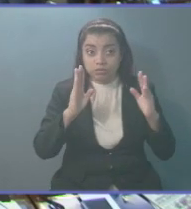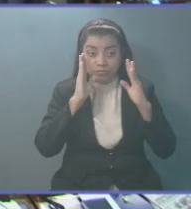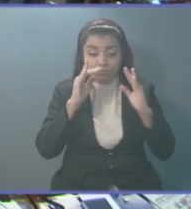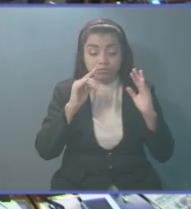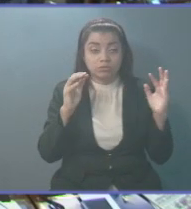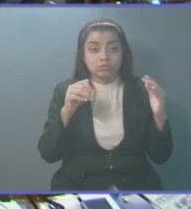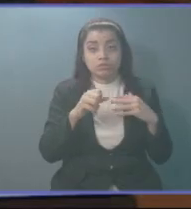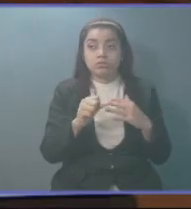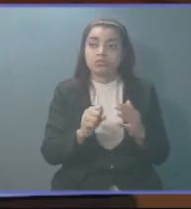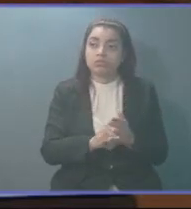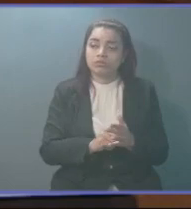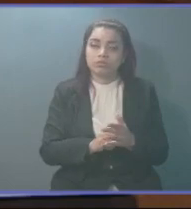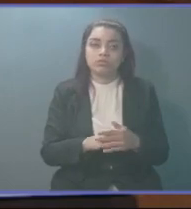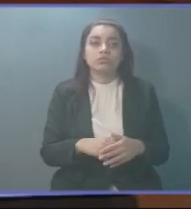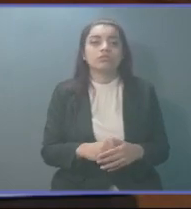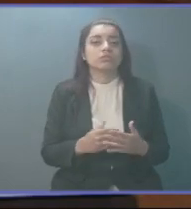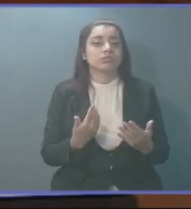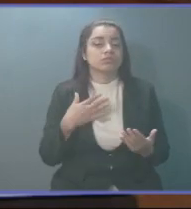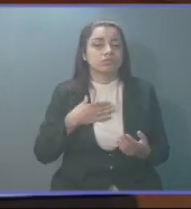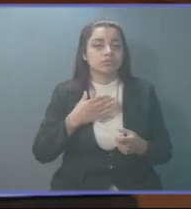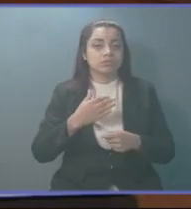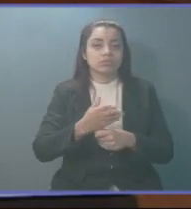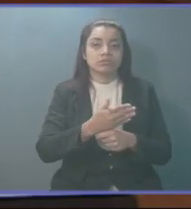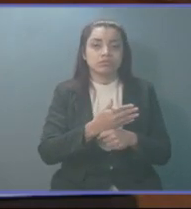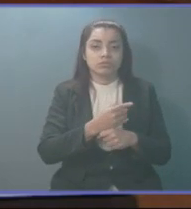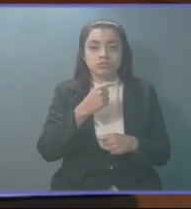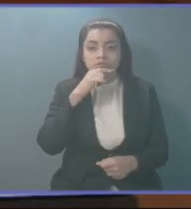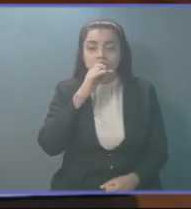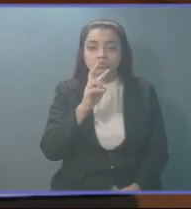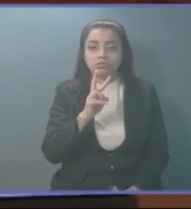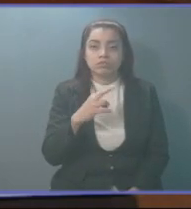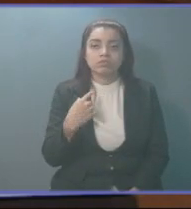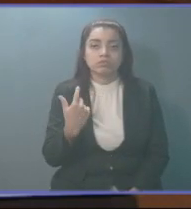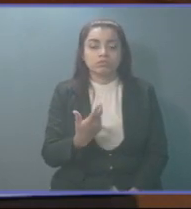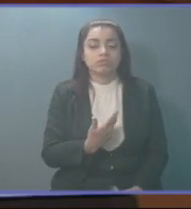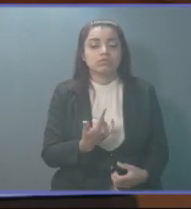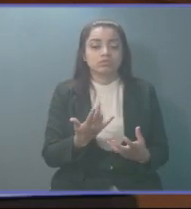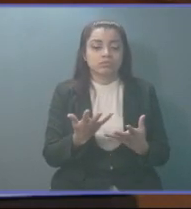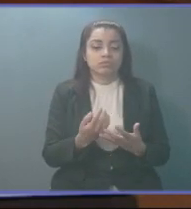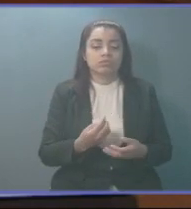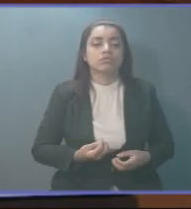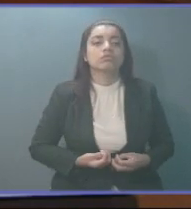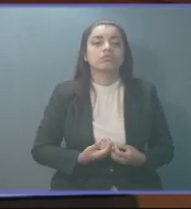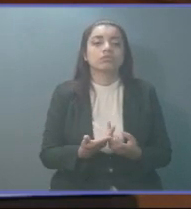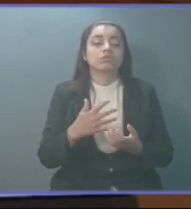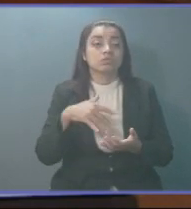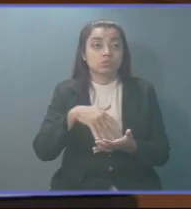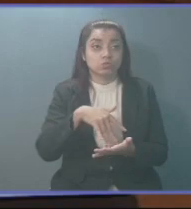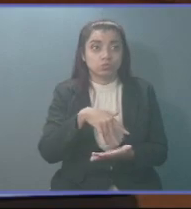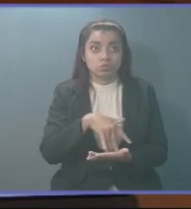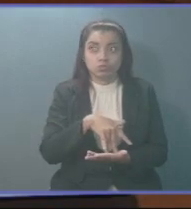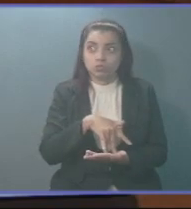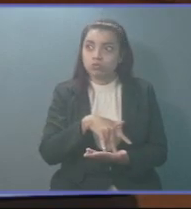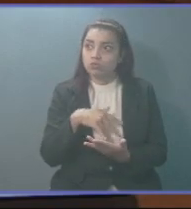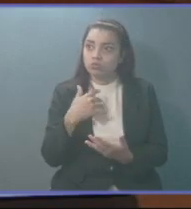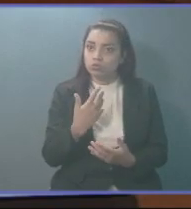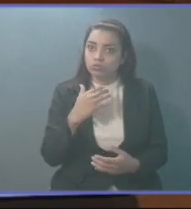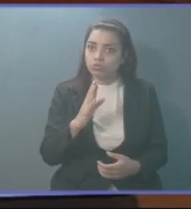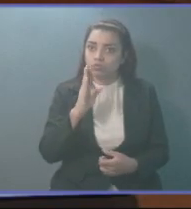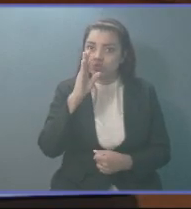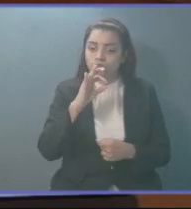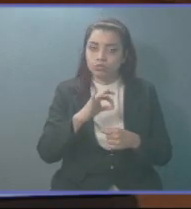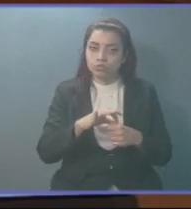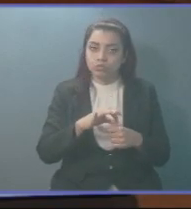plenaria. Como grupo parlamentario del FMLN, queremos reafirmarle a la población que nuestro voto para